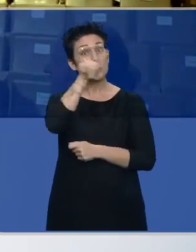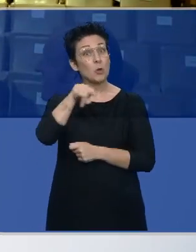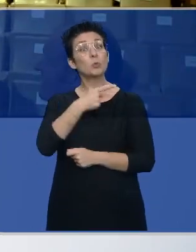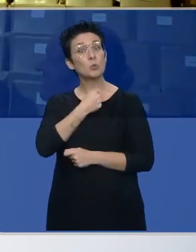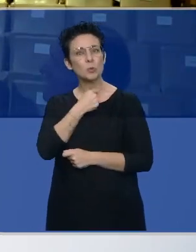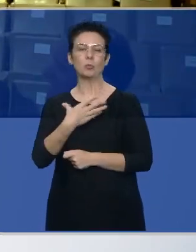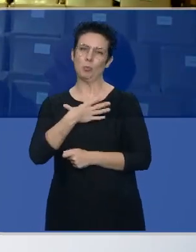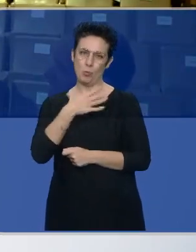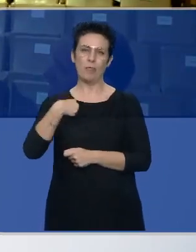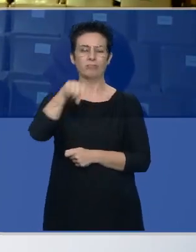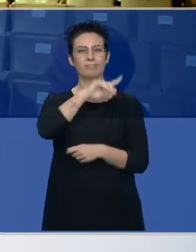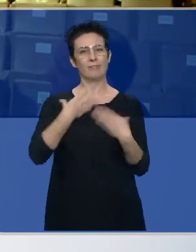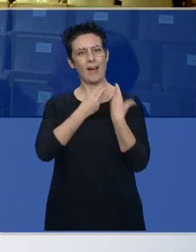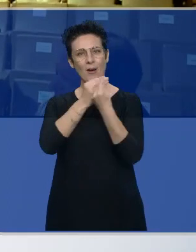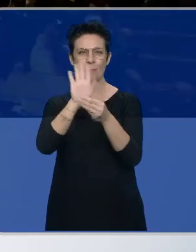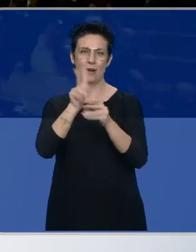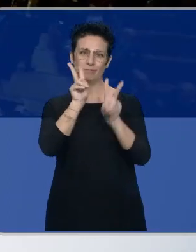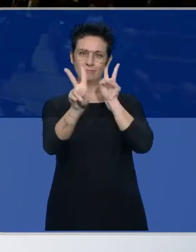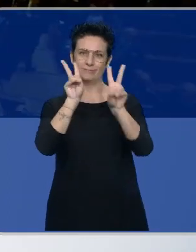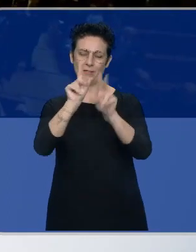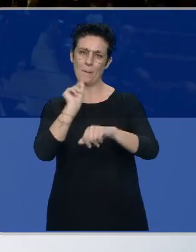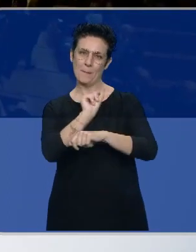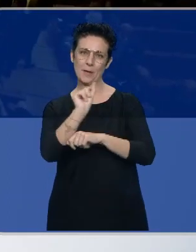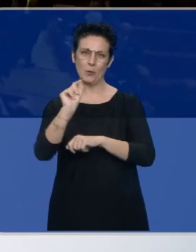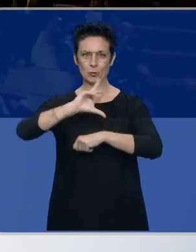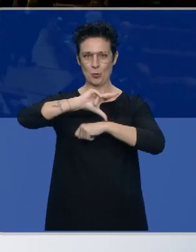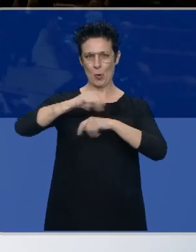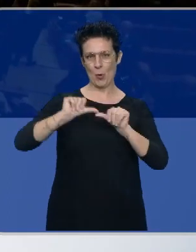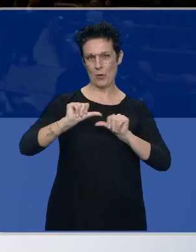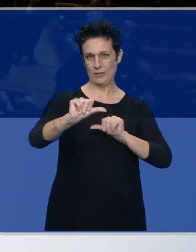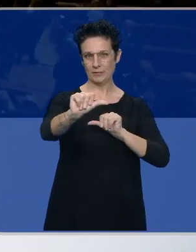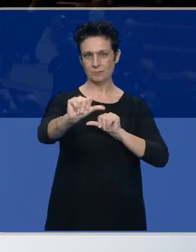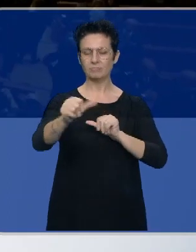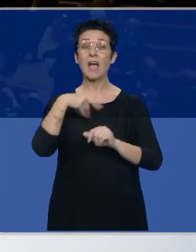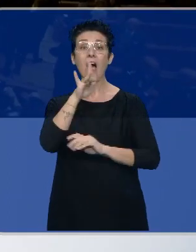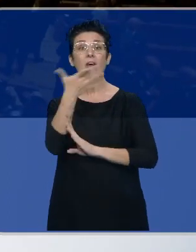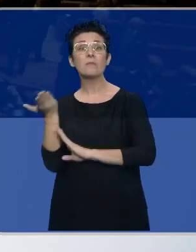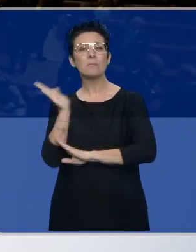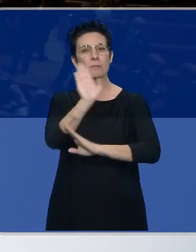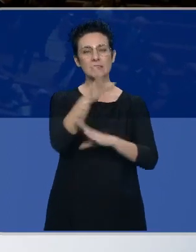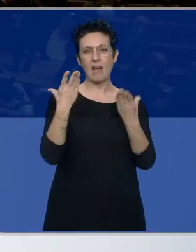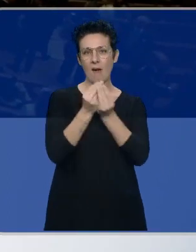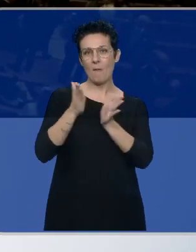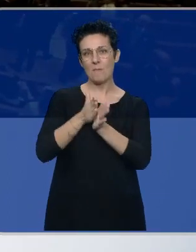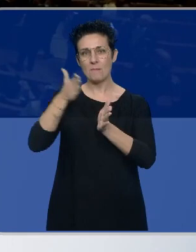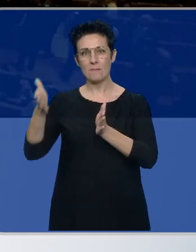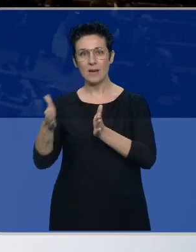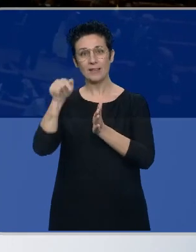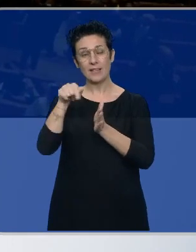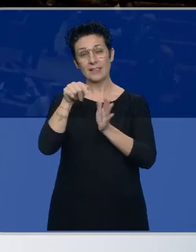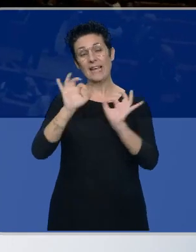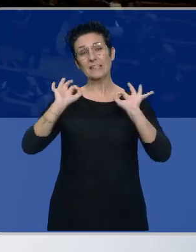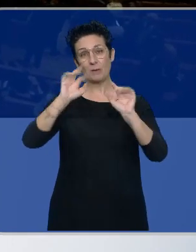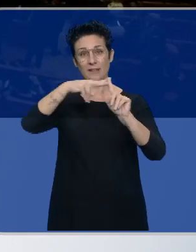pues les vamos a acompañar en los próximos minutos, en las próximas horas. Les voy a presentar a quien me acompaña en este programa